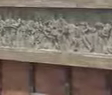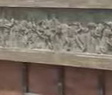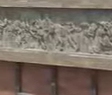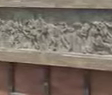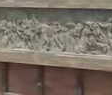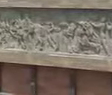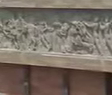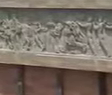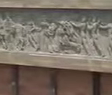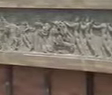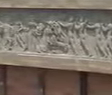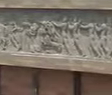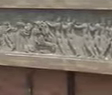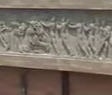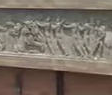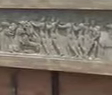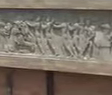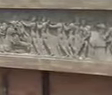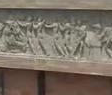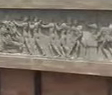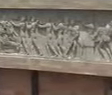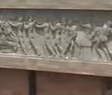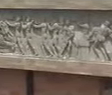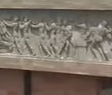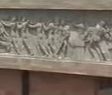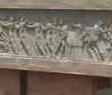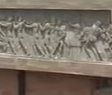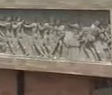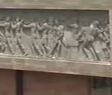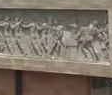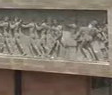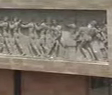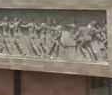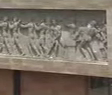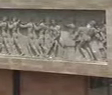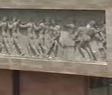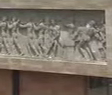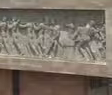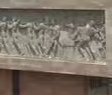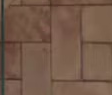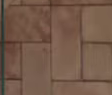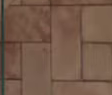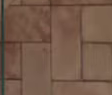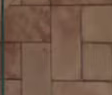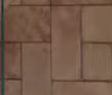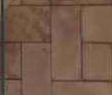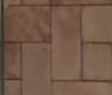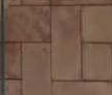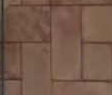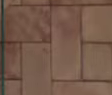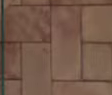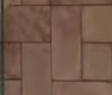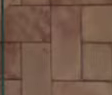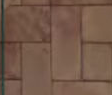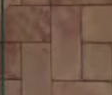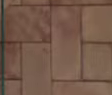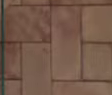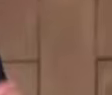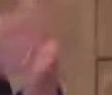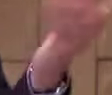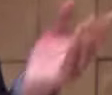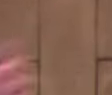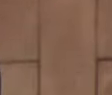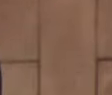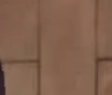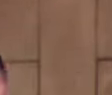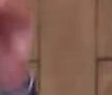Para las 15 horas de este domingo 2 de julio está convocado el Pleno de la Asamblea Nacional. El motivo, el juicio político contra Carlos